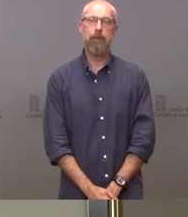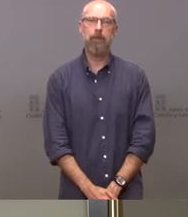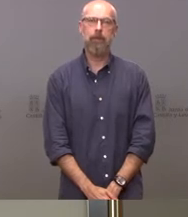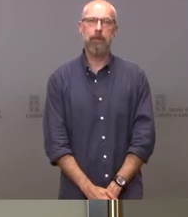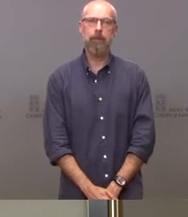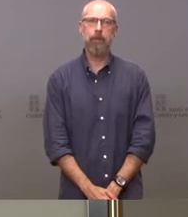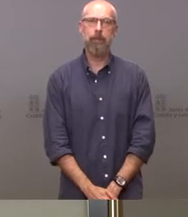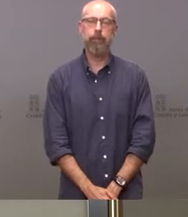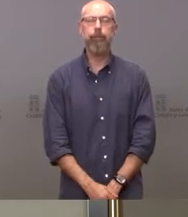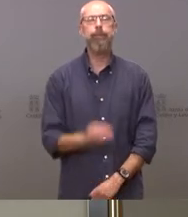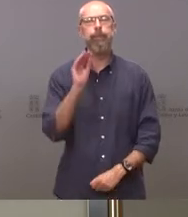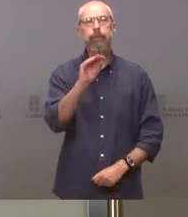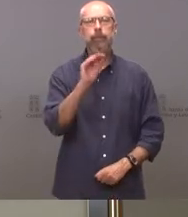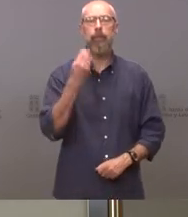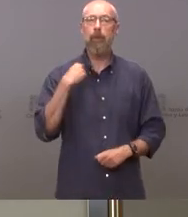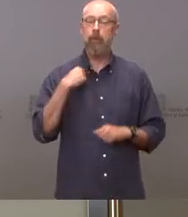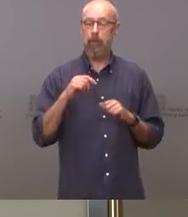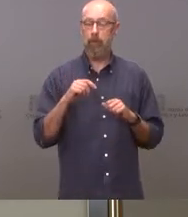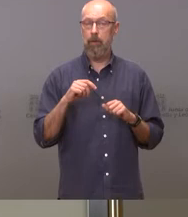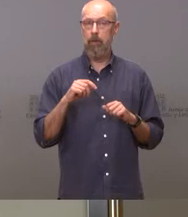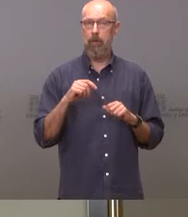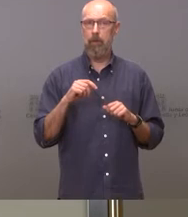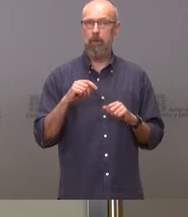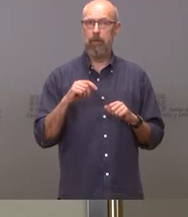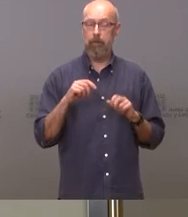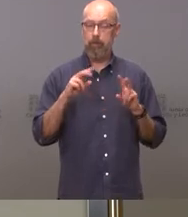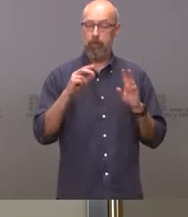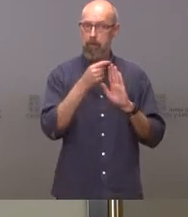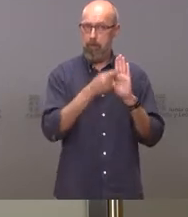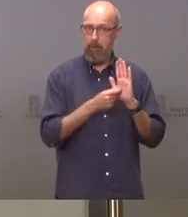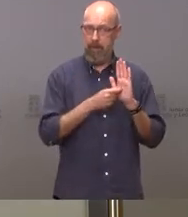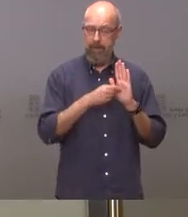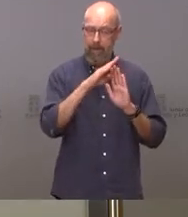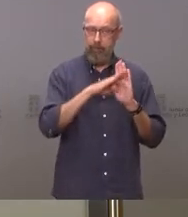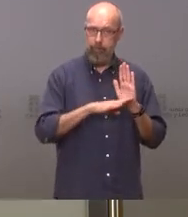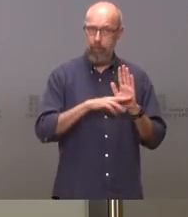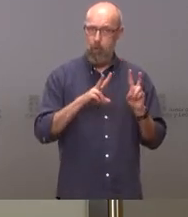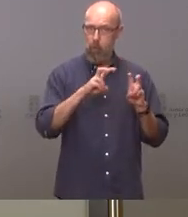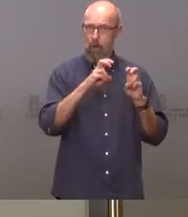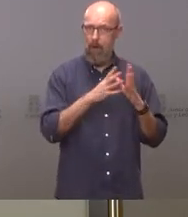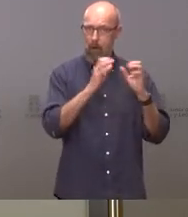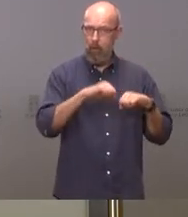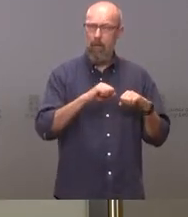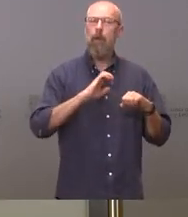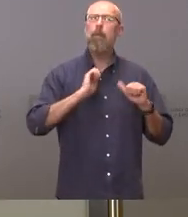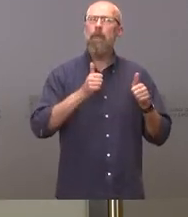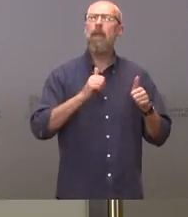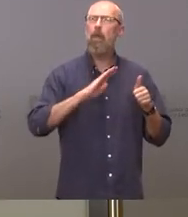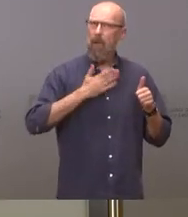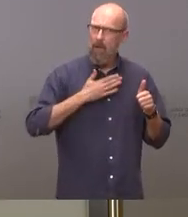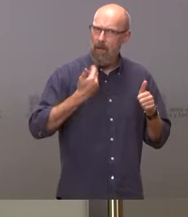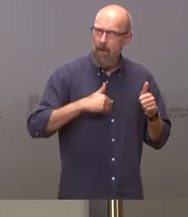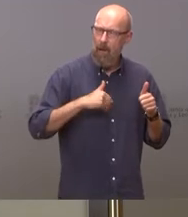La entrada en vigor de las nuevas… Yo. Sí. De las nuevas medidas que hoy se han acordado, ¿es a partir de mañana o…? Mañana.